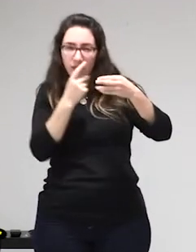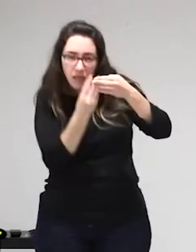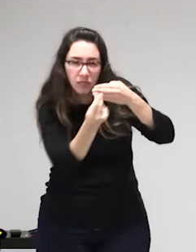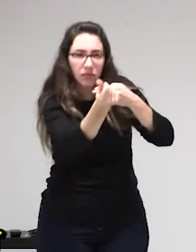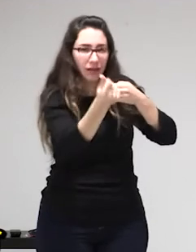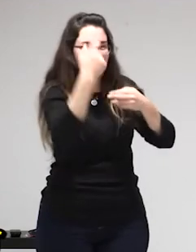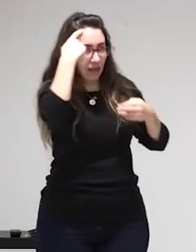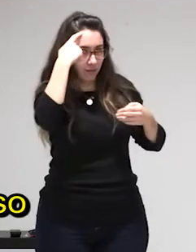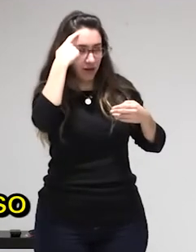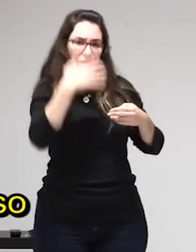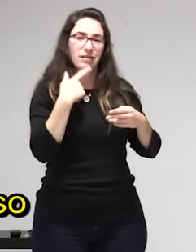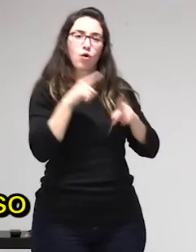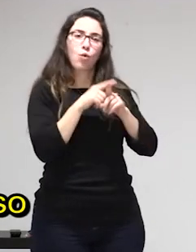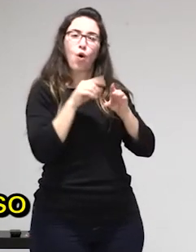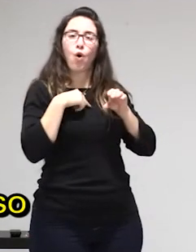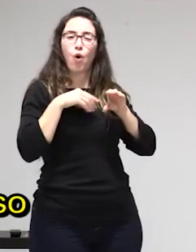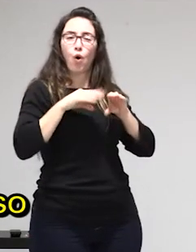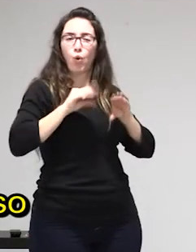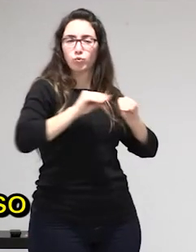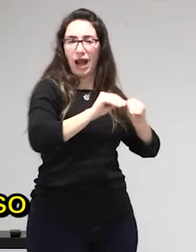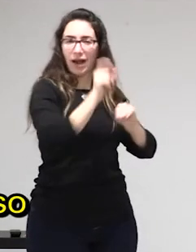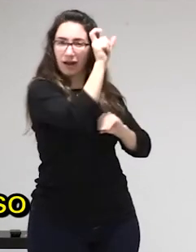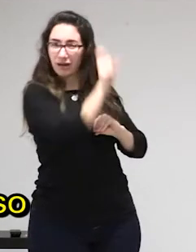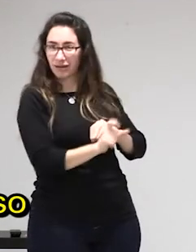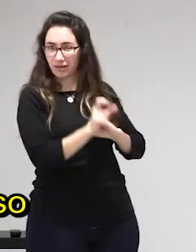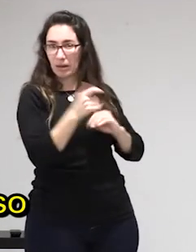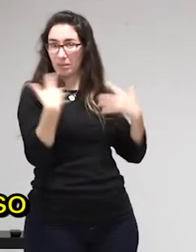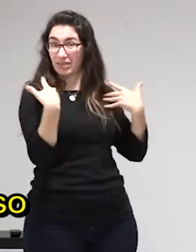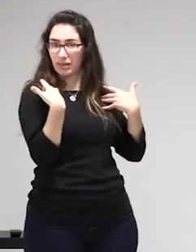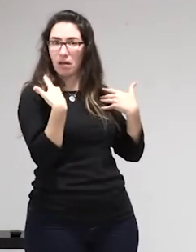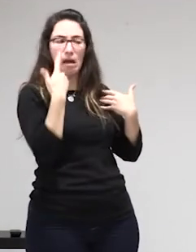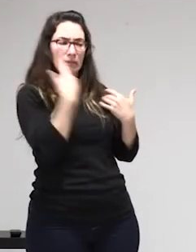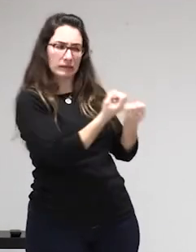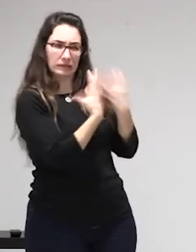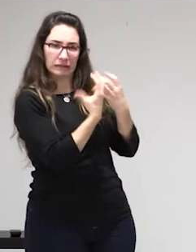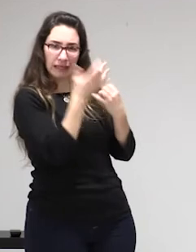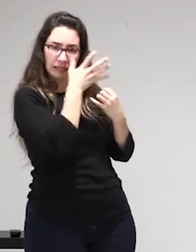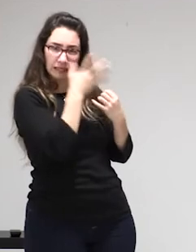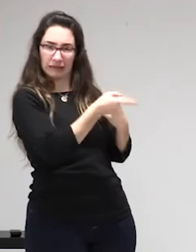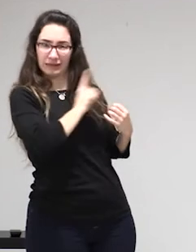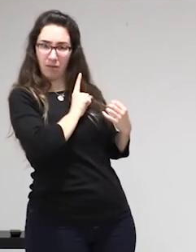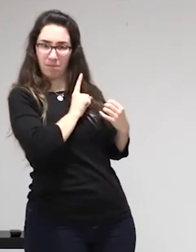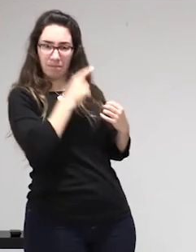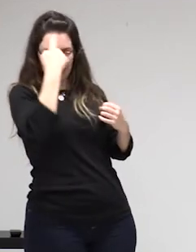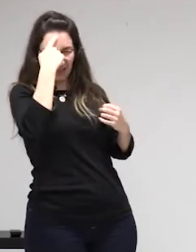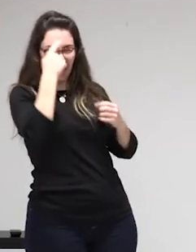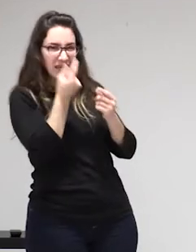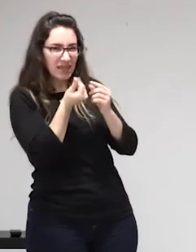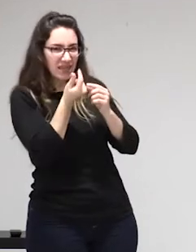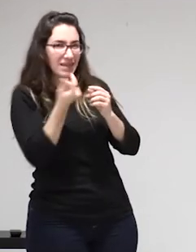bueno no tengan impedimentos para el acceso a los derechos como víctimas como lo ves claro